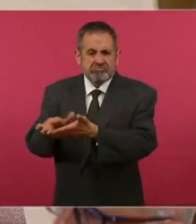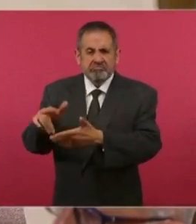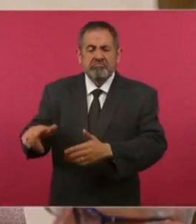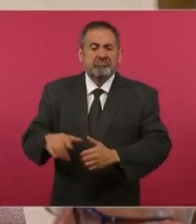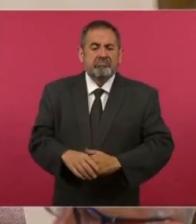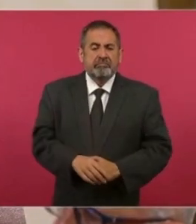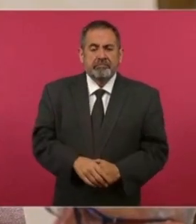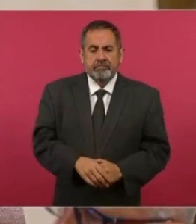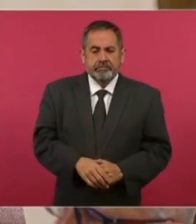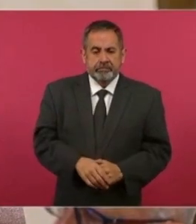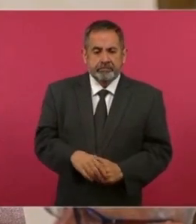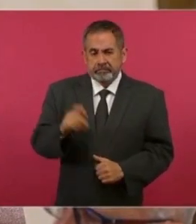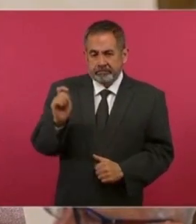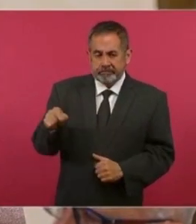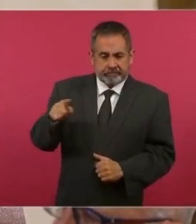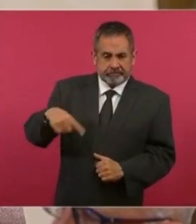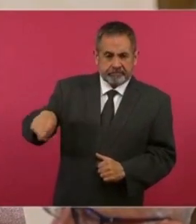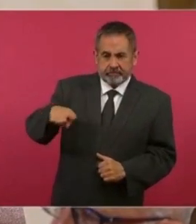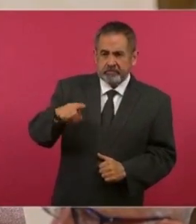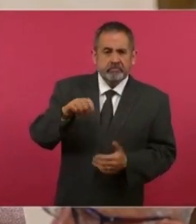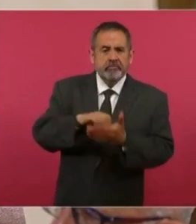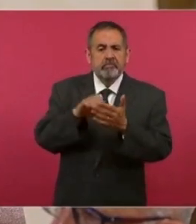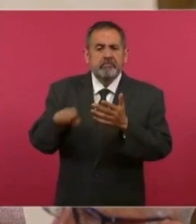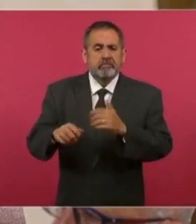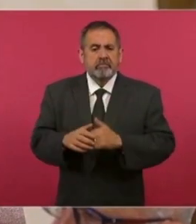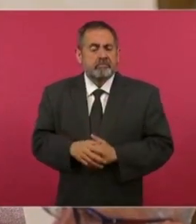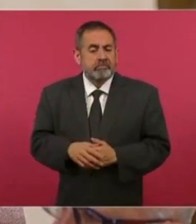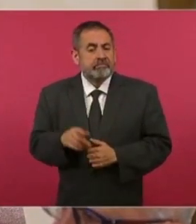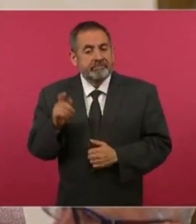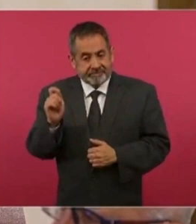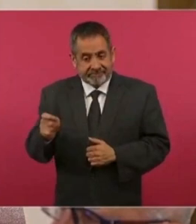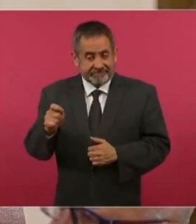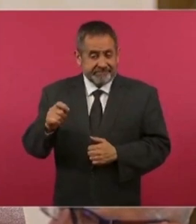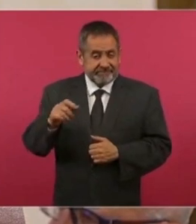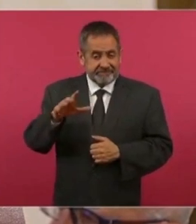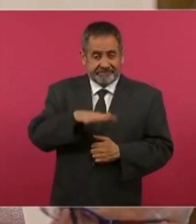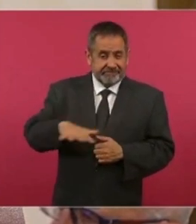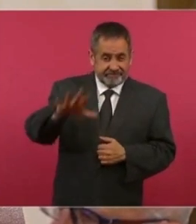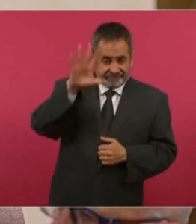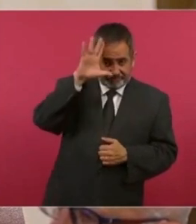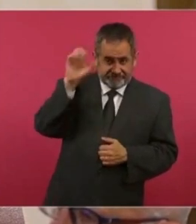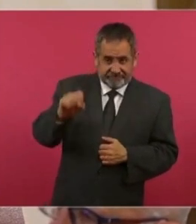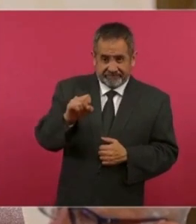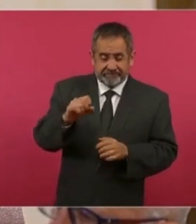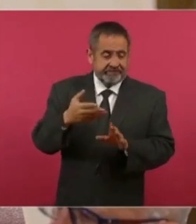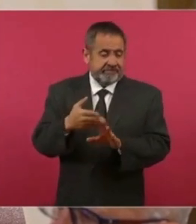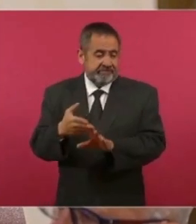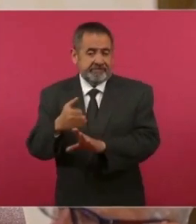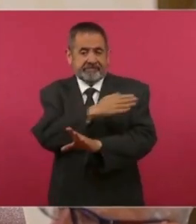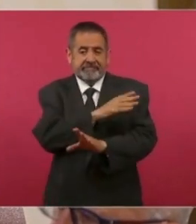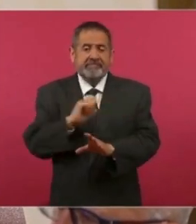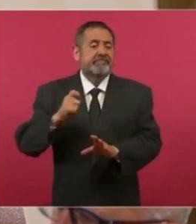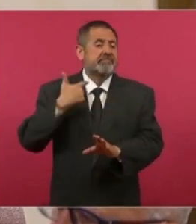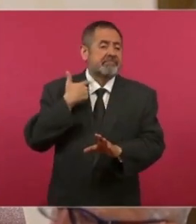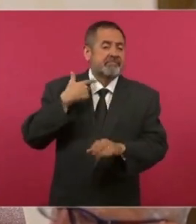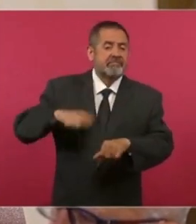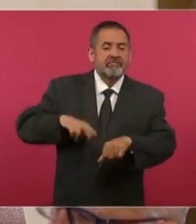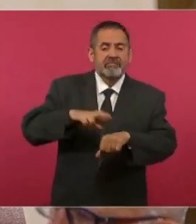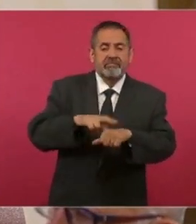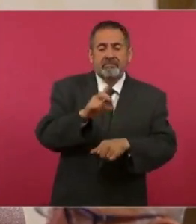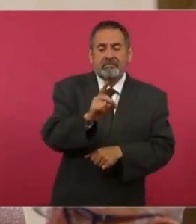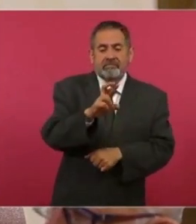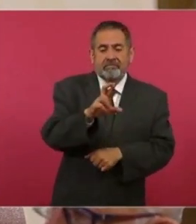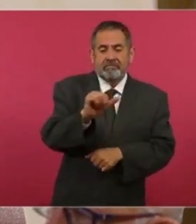Tiene, por ejemplo, como herencia del exgobernador Graco,